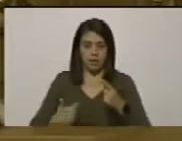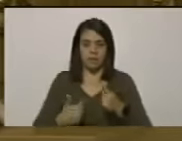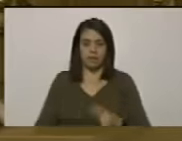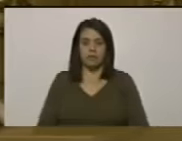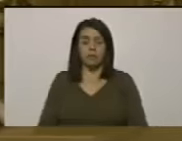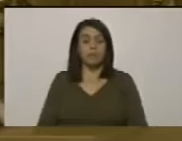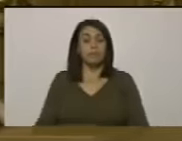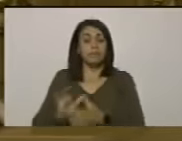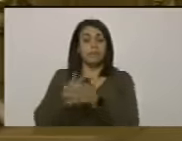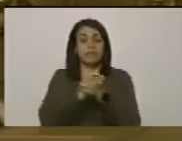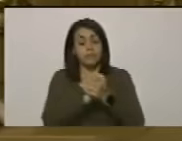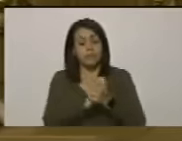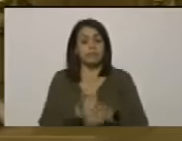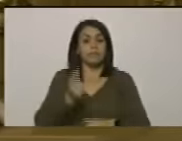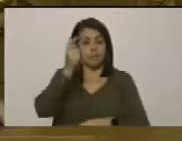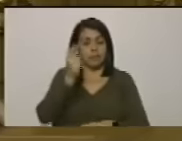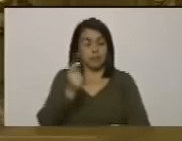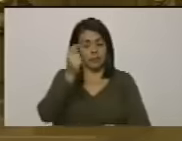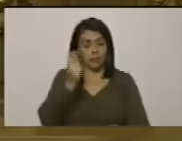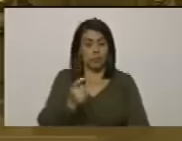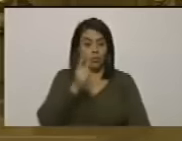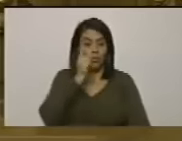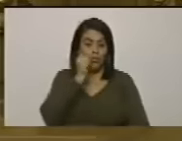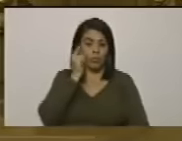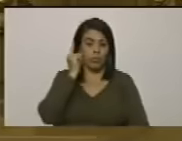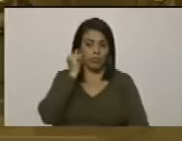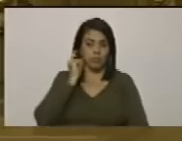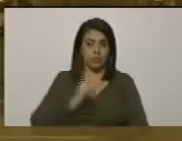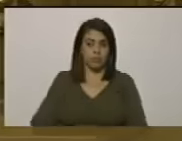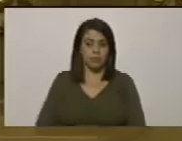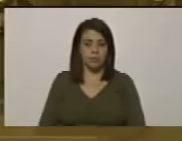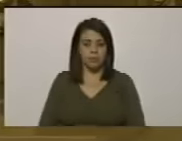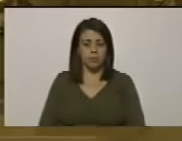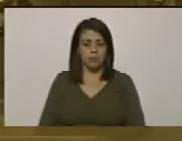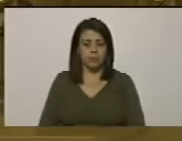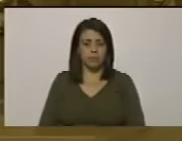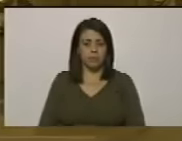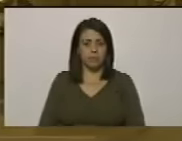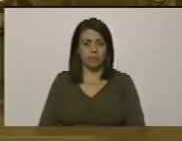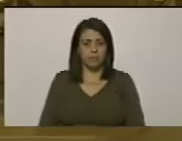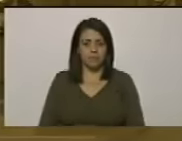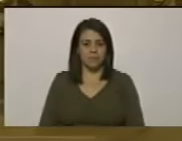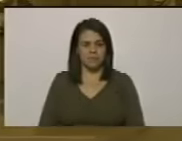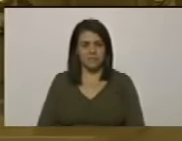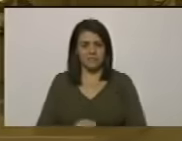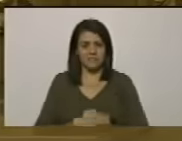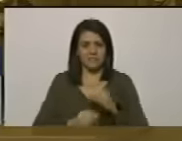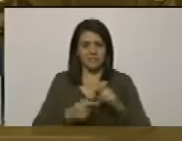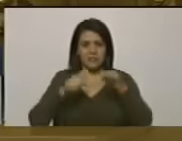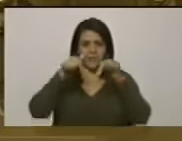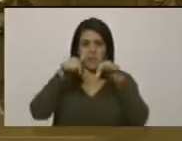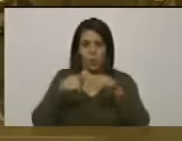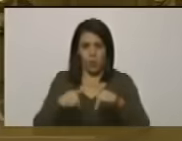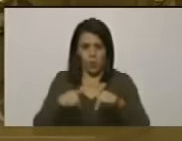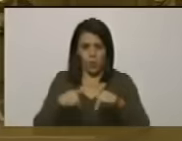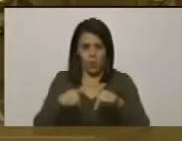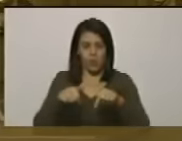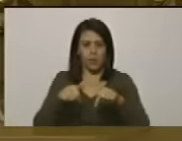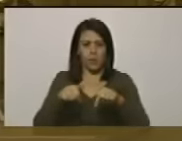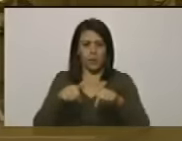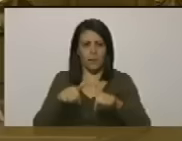colegas diputadas colegos colegas diputados hoy vengo